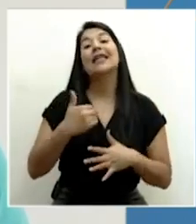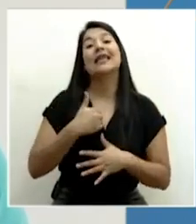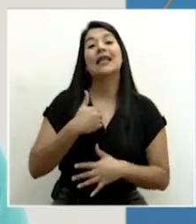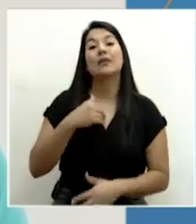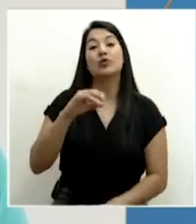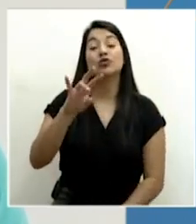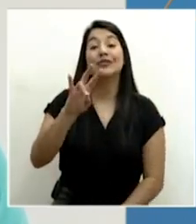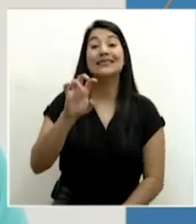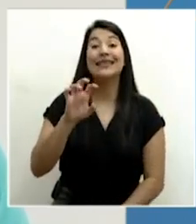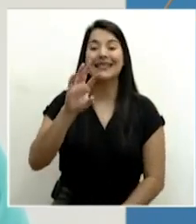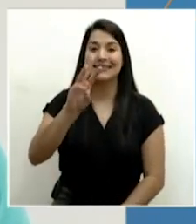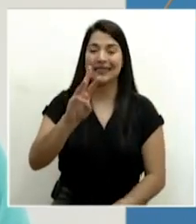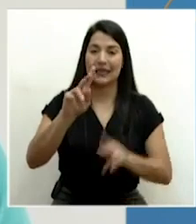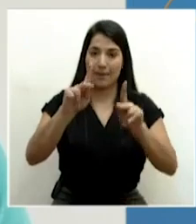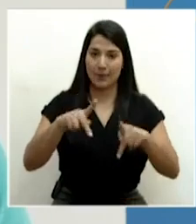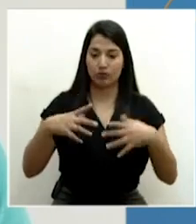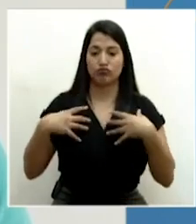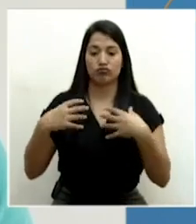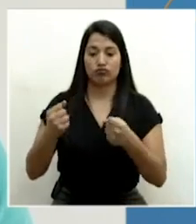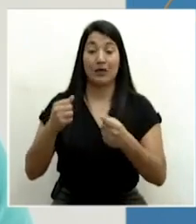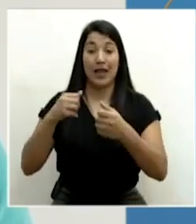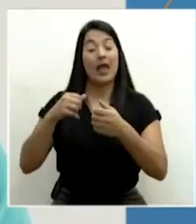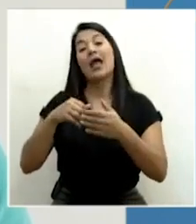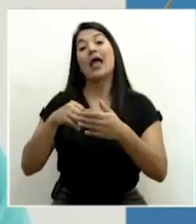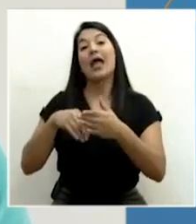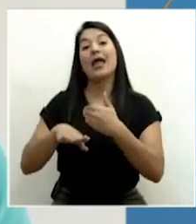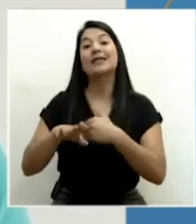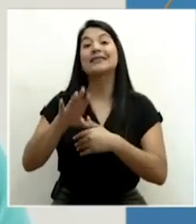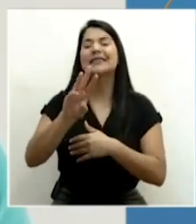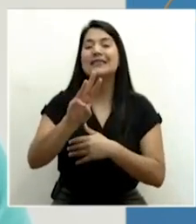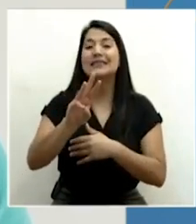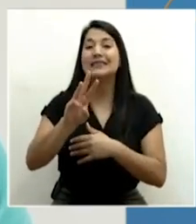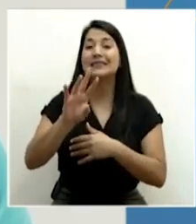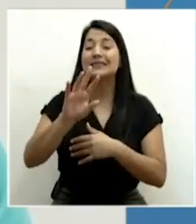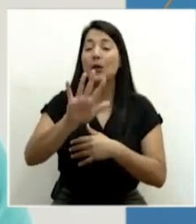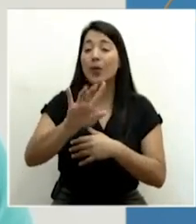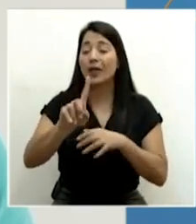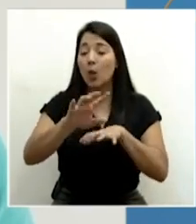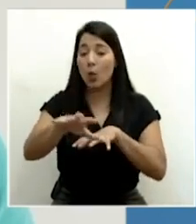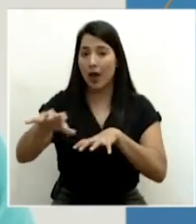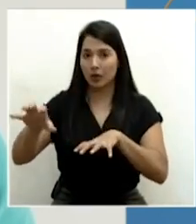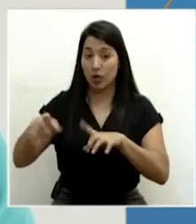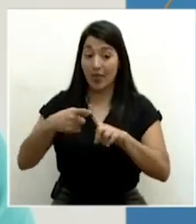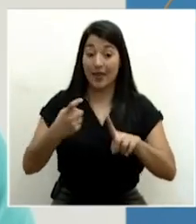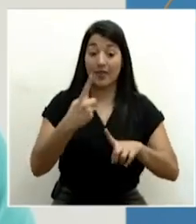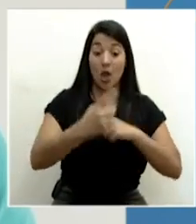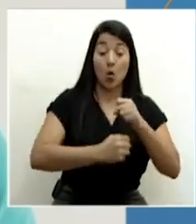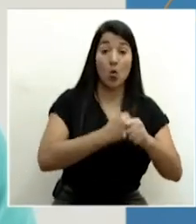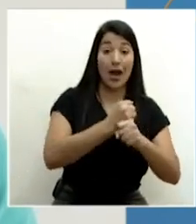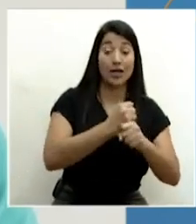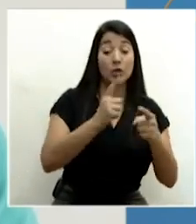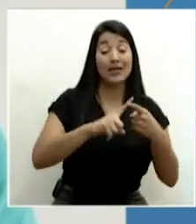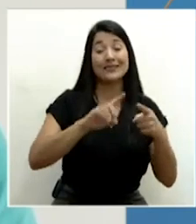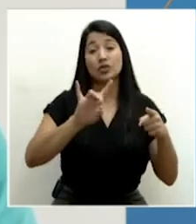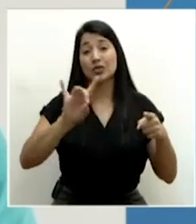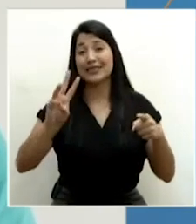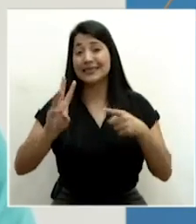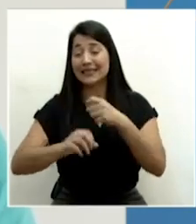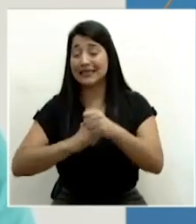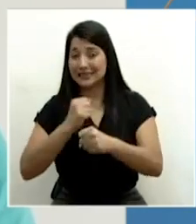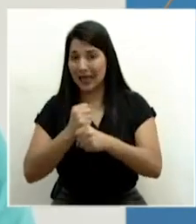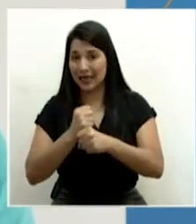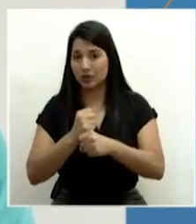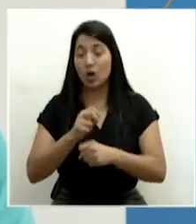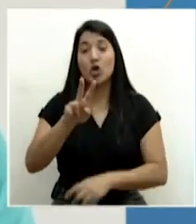personas recuperadas en 61 cantones, con un rango de edad que va desde el año hasta los 86 años, de los cuales